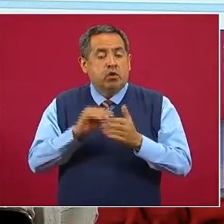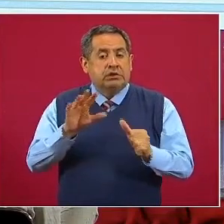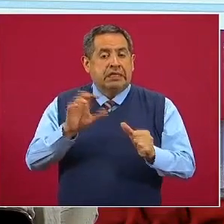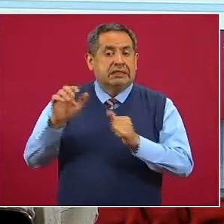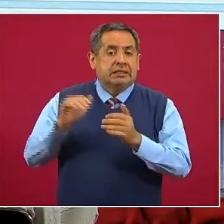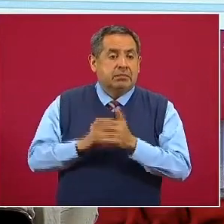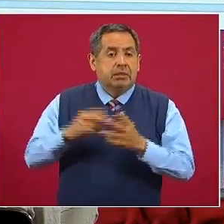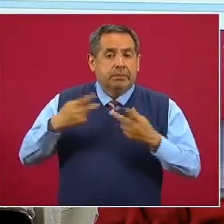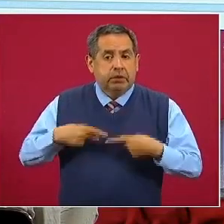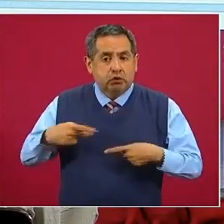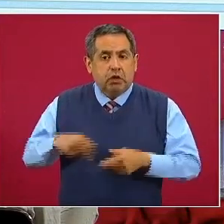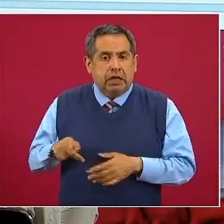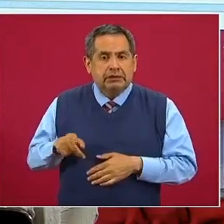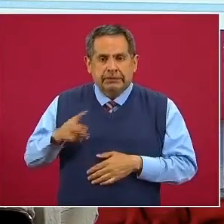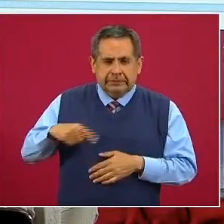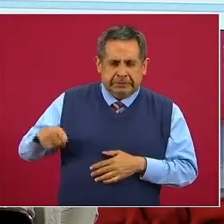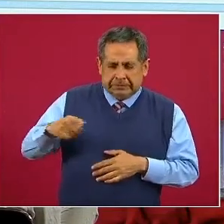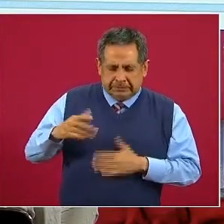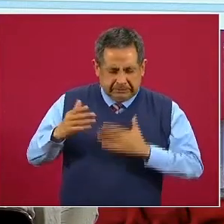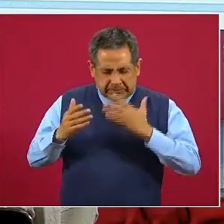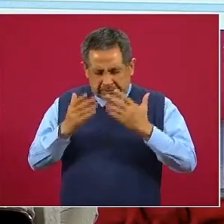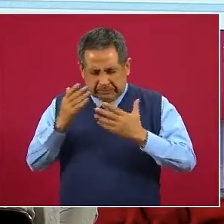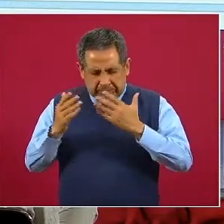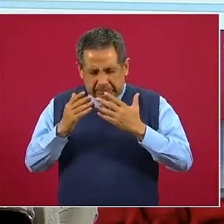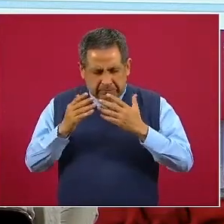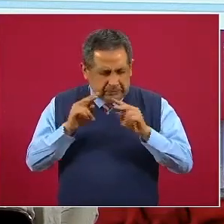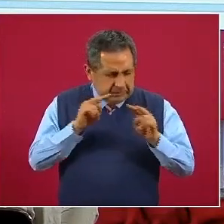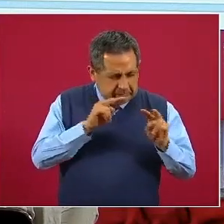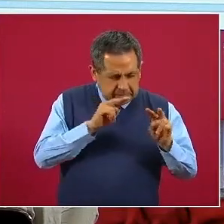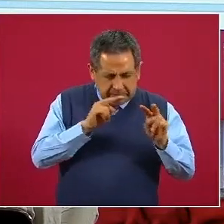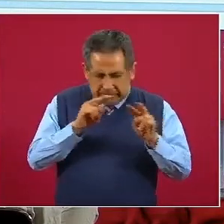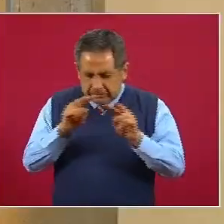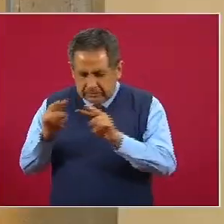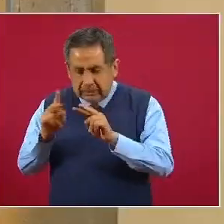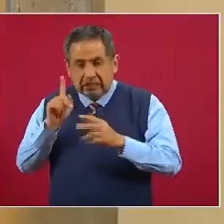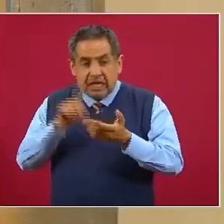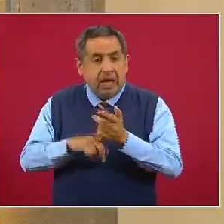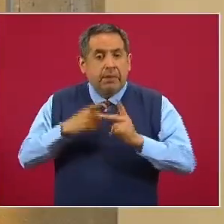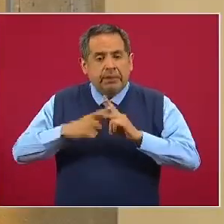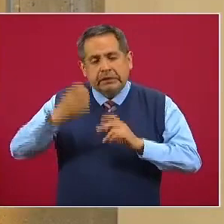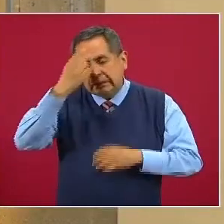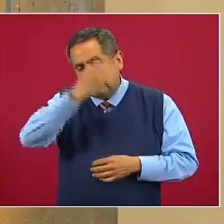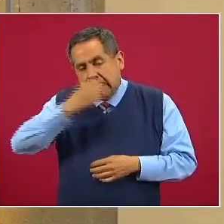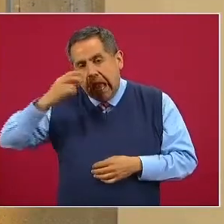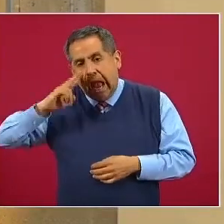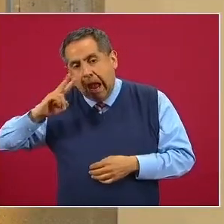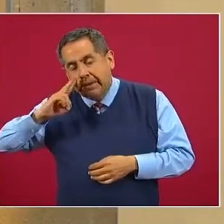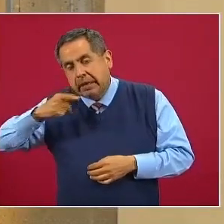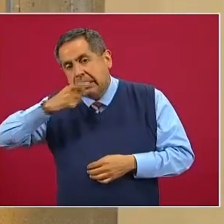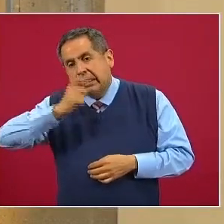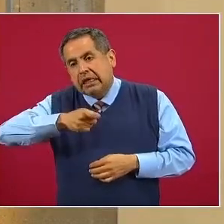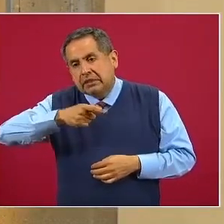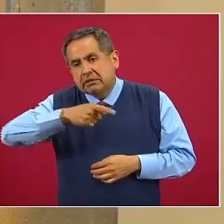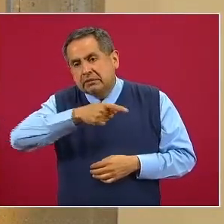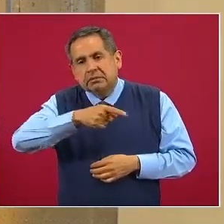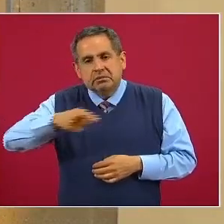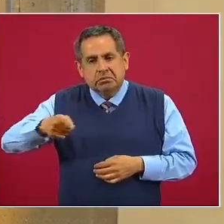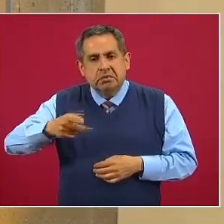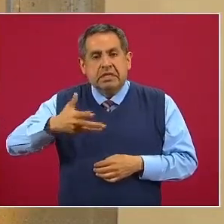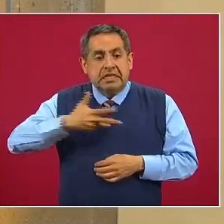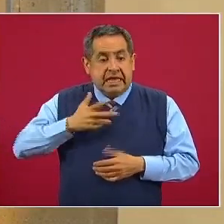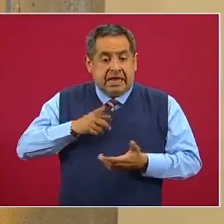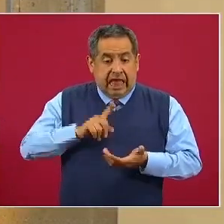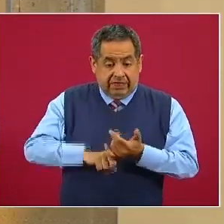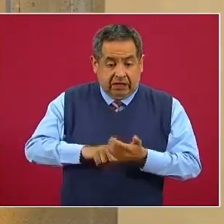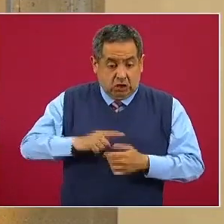personas que han sido estudiadas e ingresadas a protocolo para conocer si tienen o no la presencia del